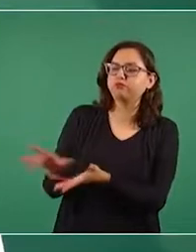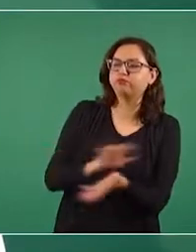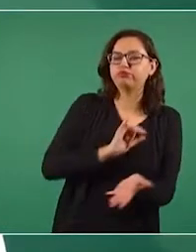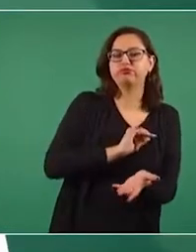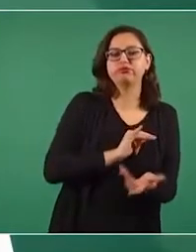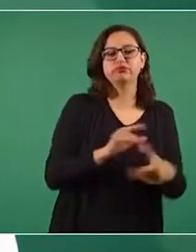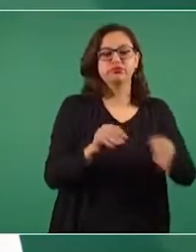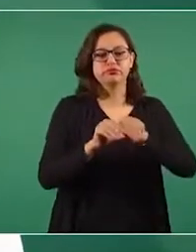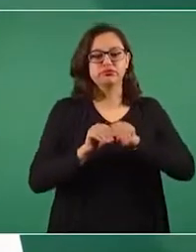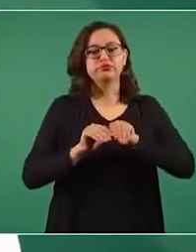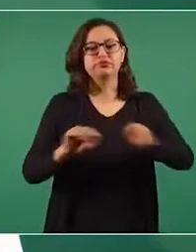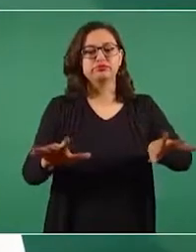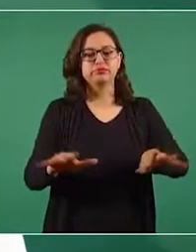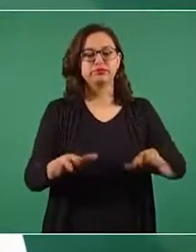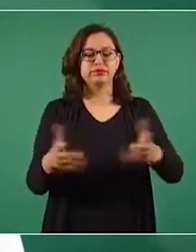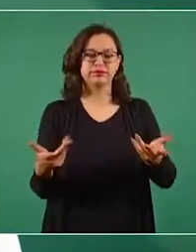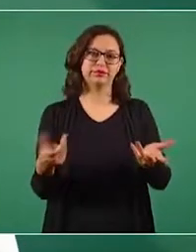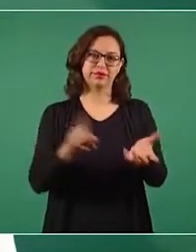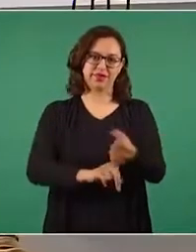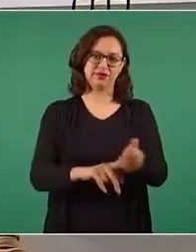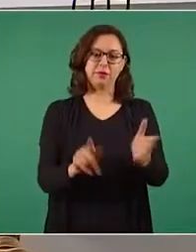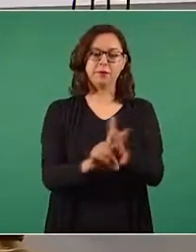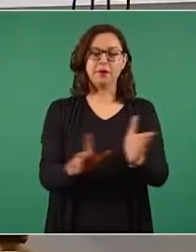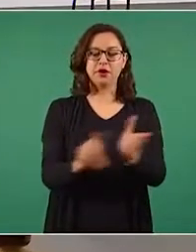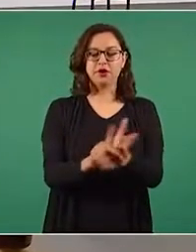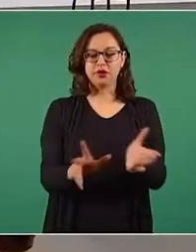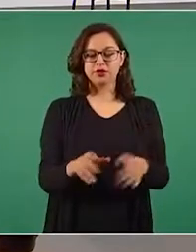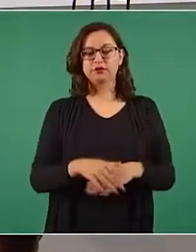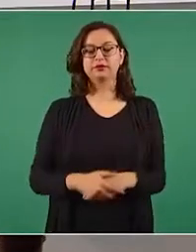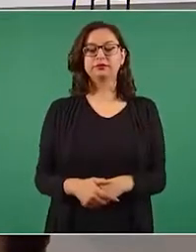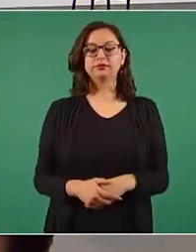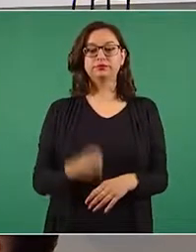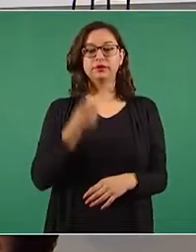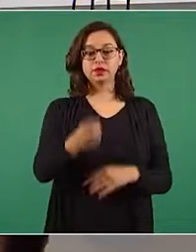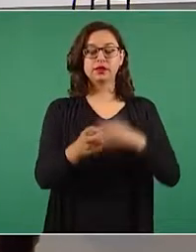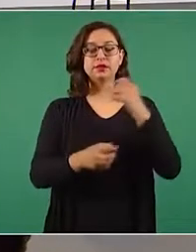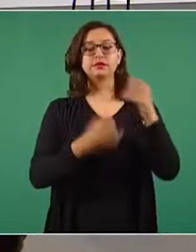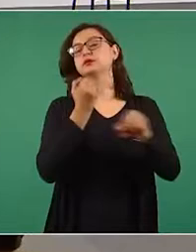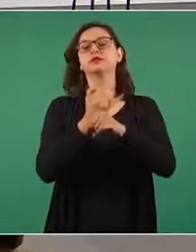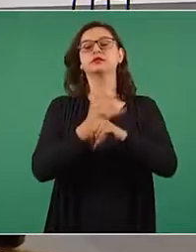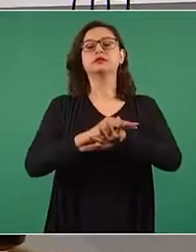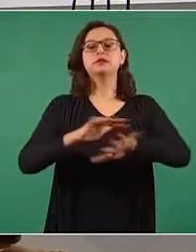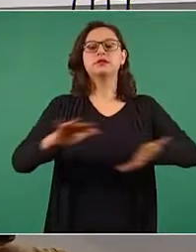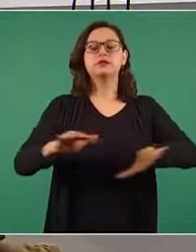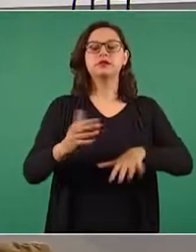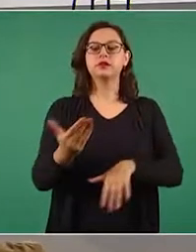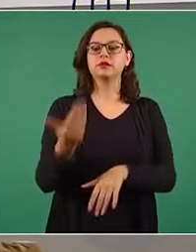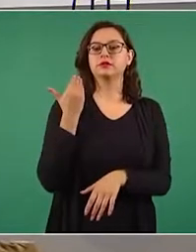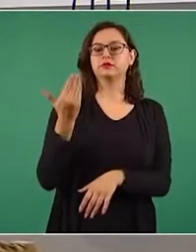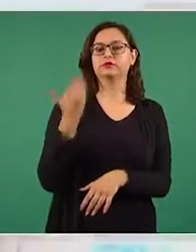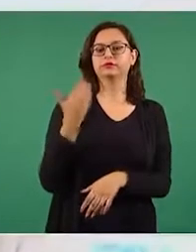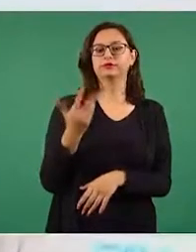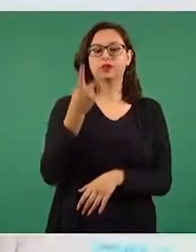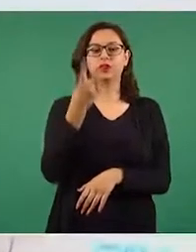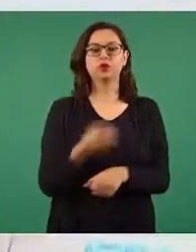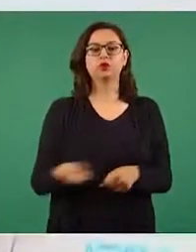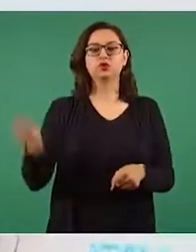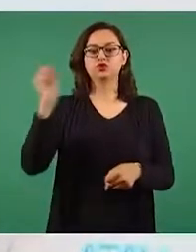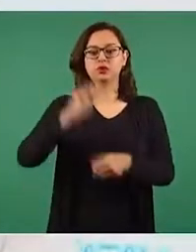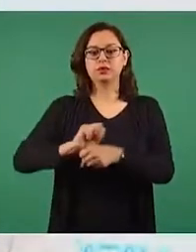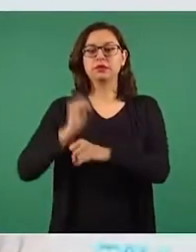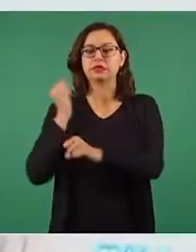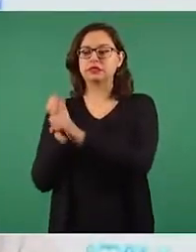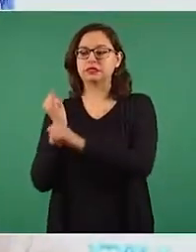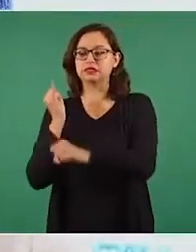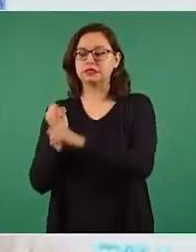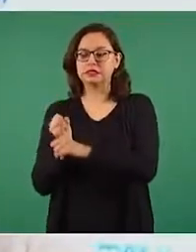columna de El Universal. La información fue difundida hace aproximadamente dos semanas a través